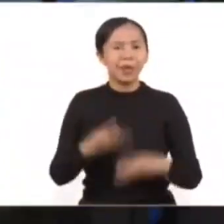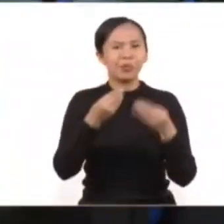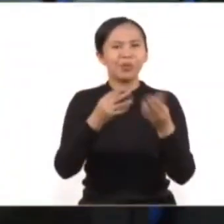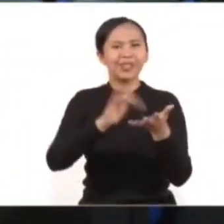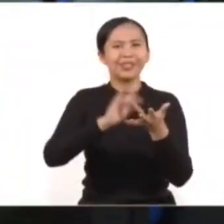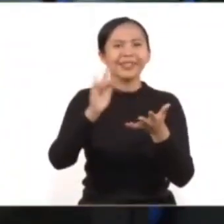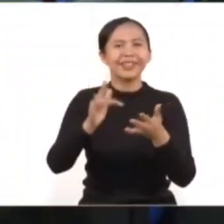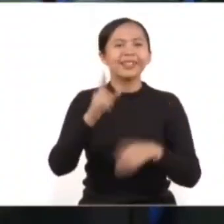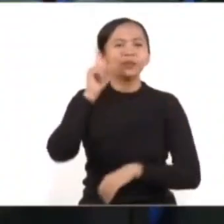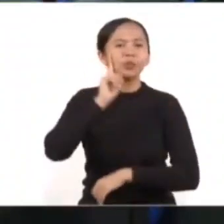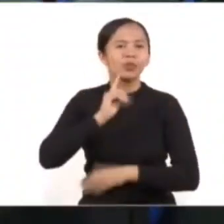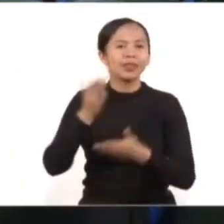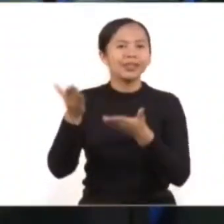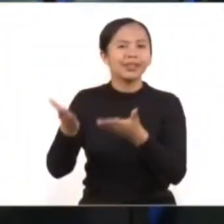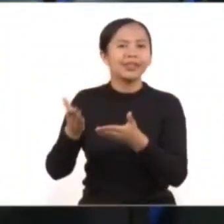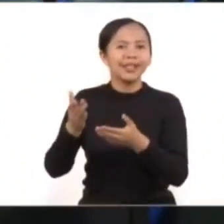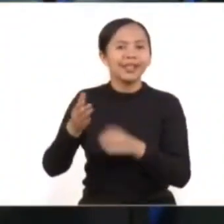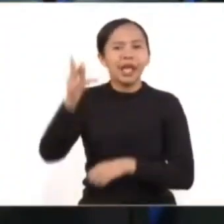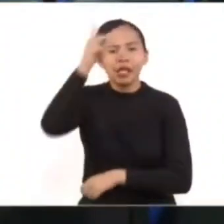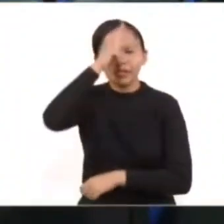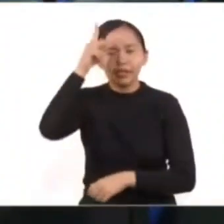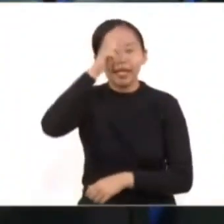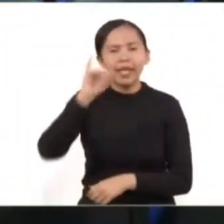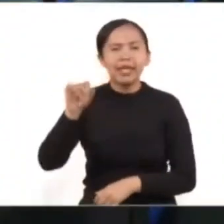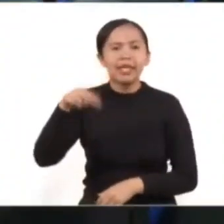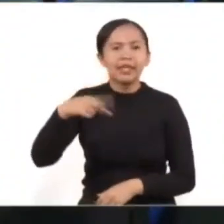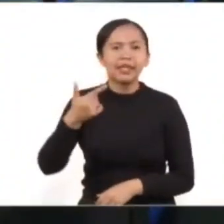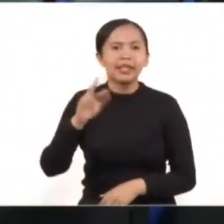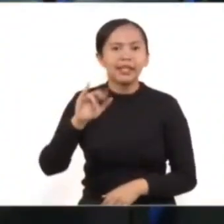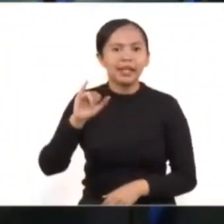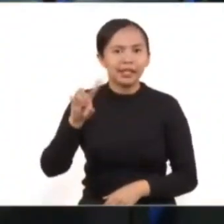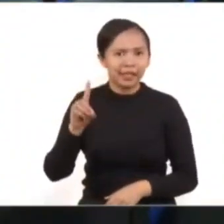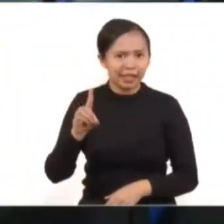Agradecemos las palabras de la psicóloga Ingrid Gómez.